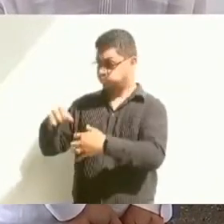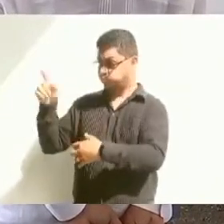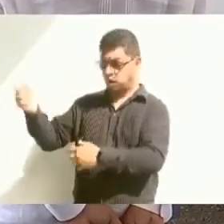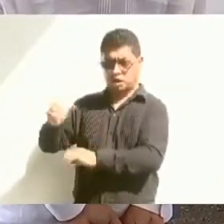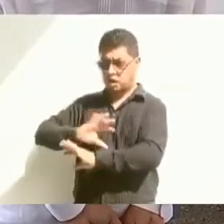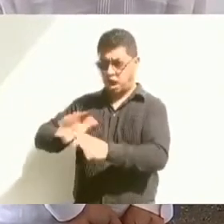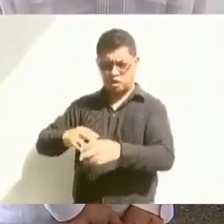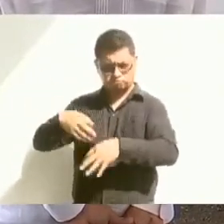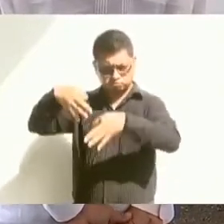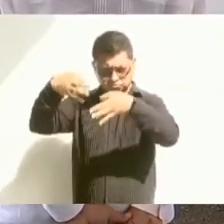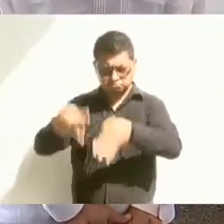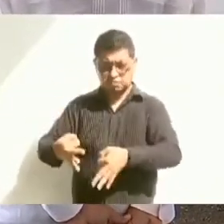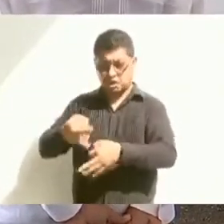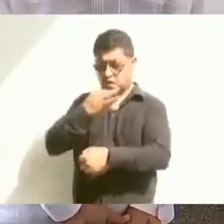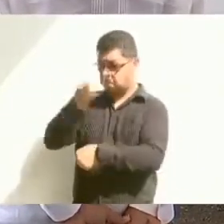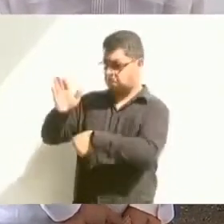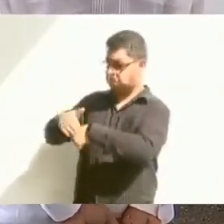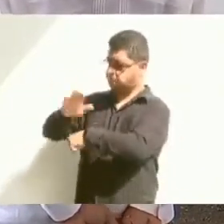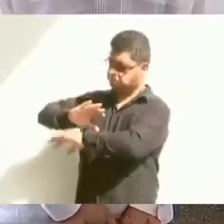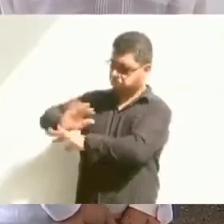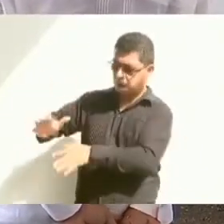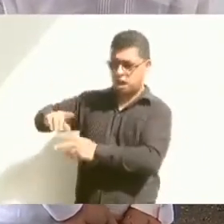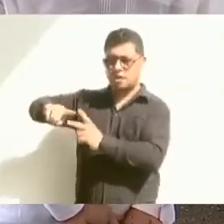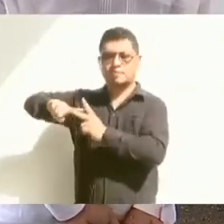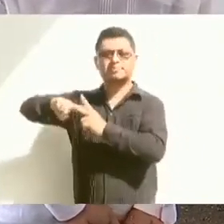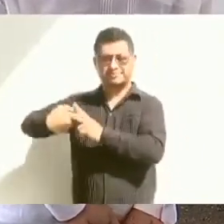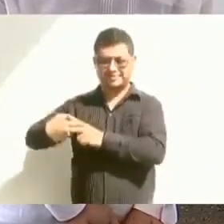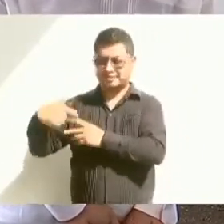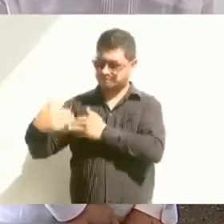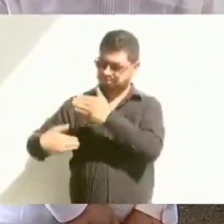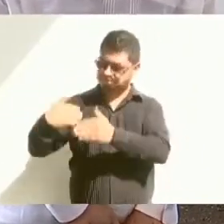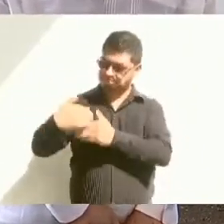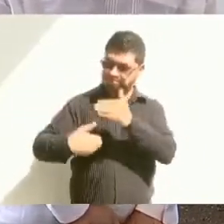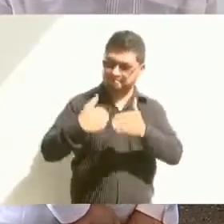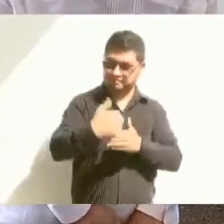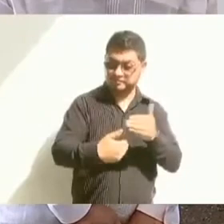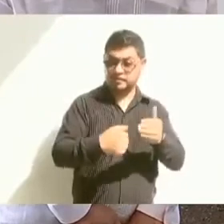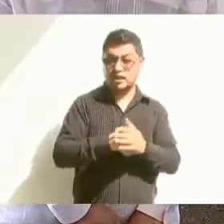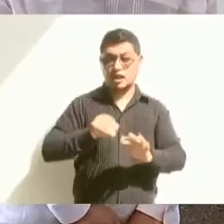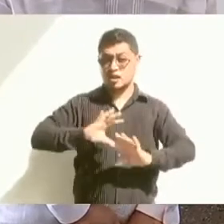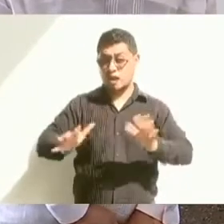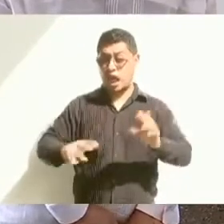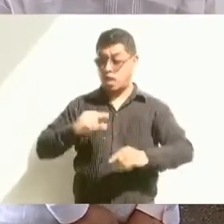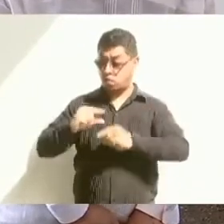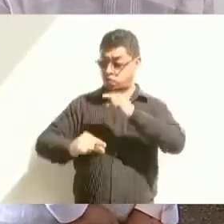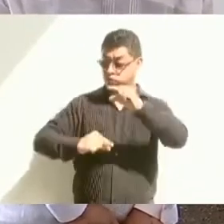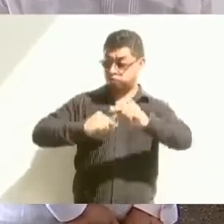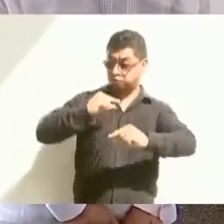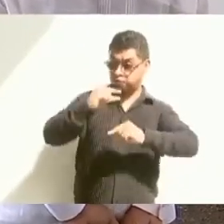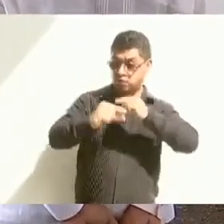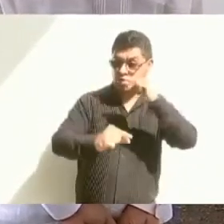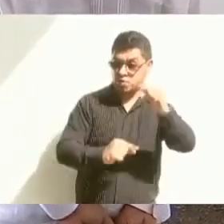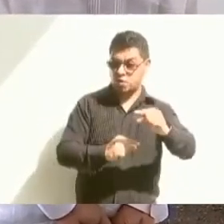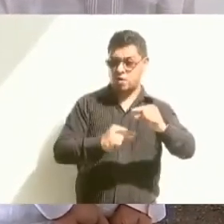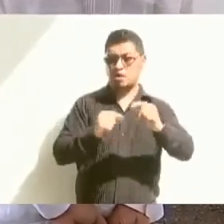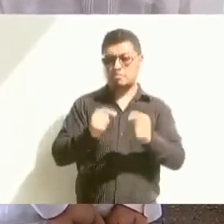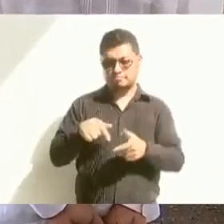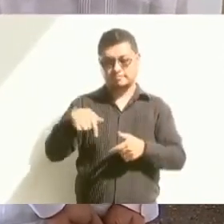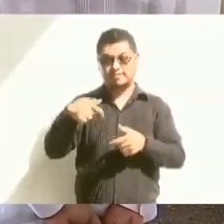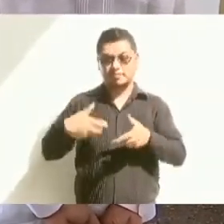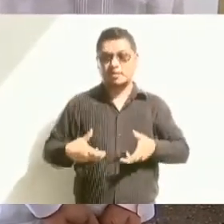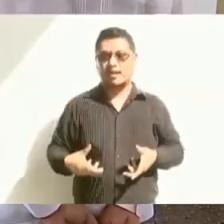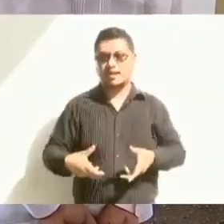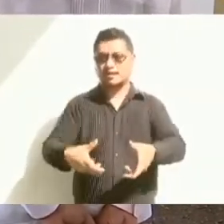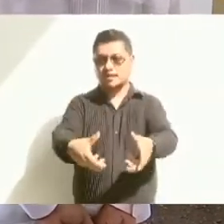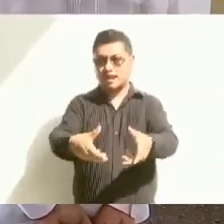proyecto técnico, pero ya está prácticamente listo. Ya se viene escarificando, o sea, levantando la cáscara de la carretera. Ahorita